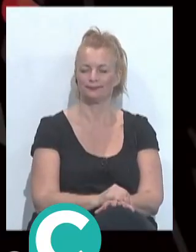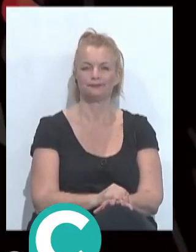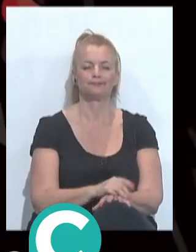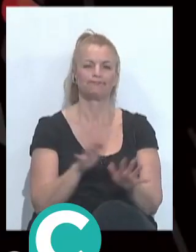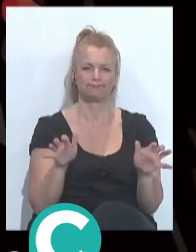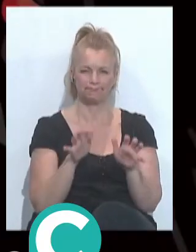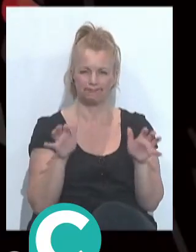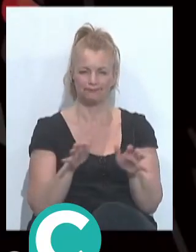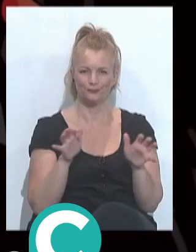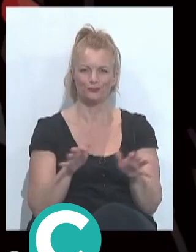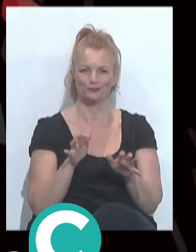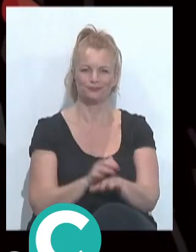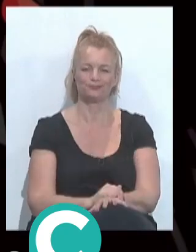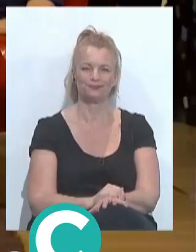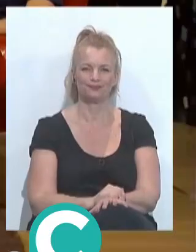Ahí no está.